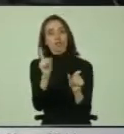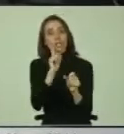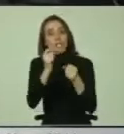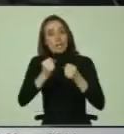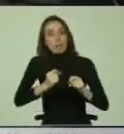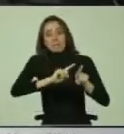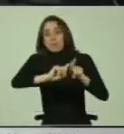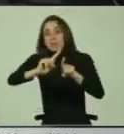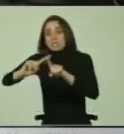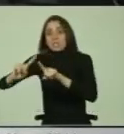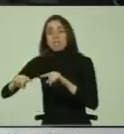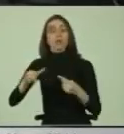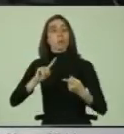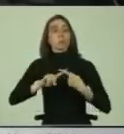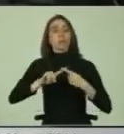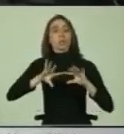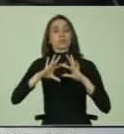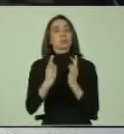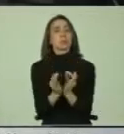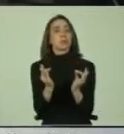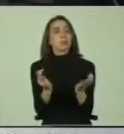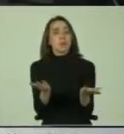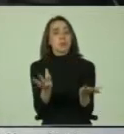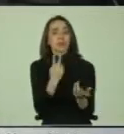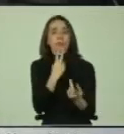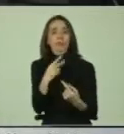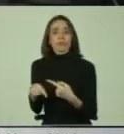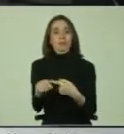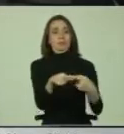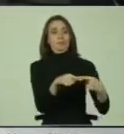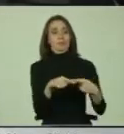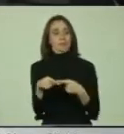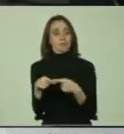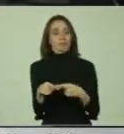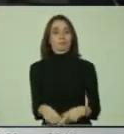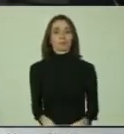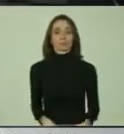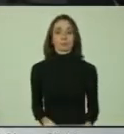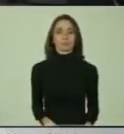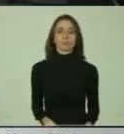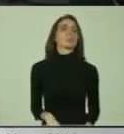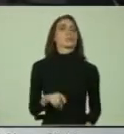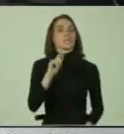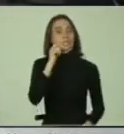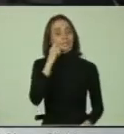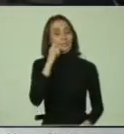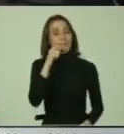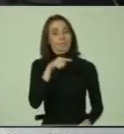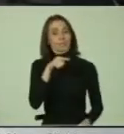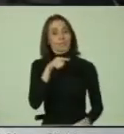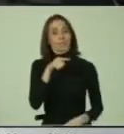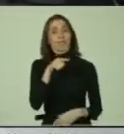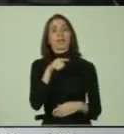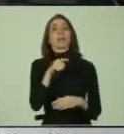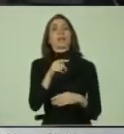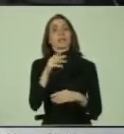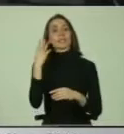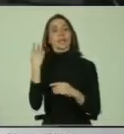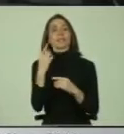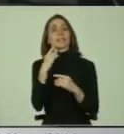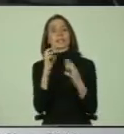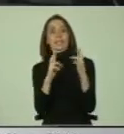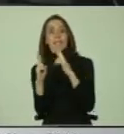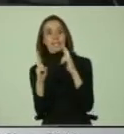puedan participar plenamente en la vida social. Esto ha implicado derribar la relación causal